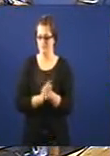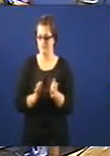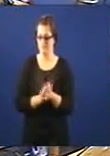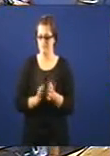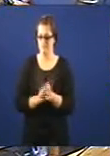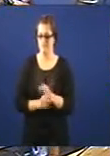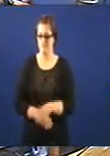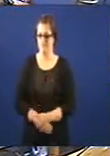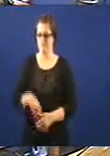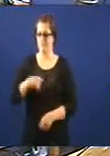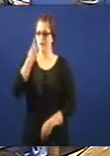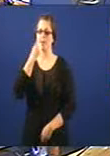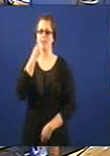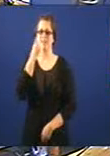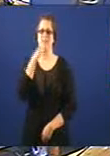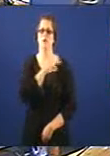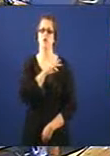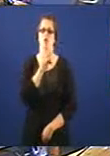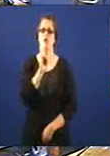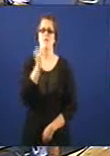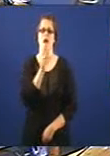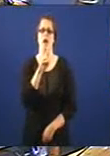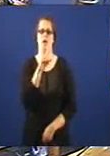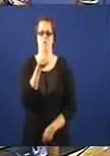vamos a ver señor Fajardo